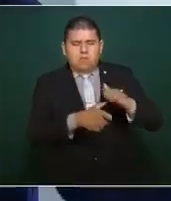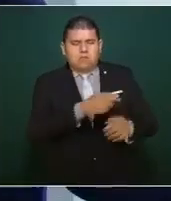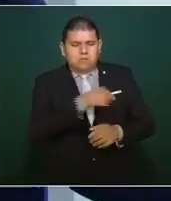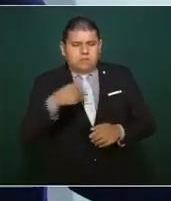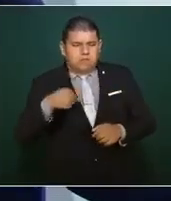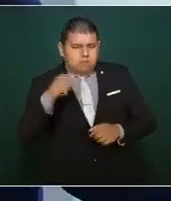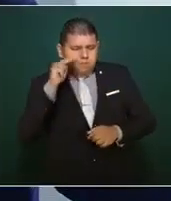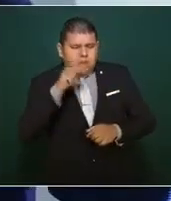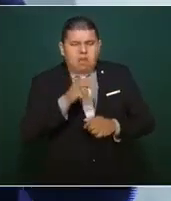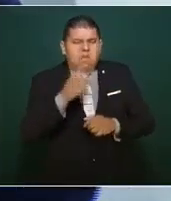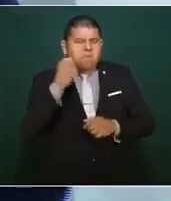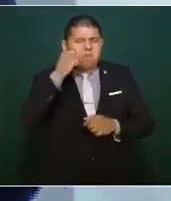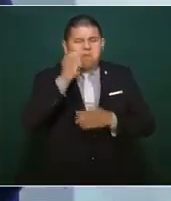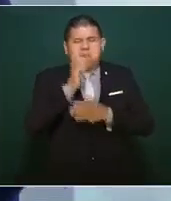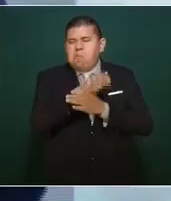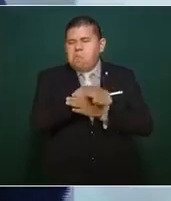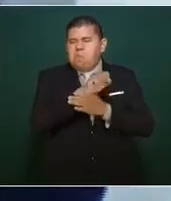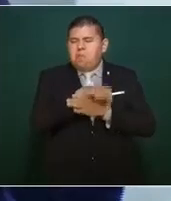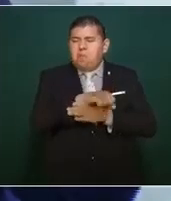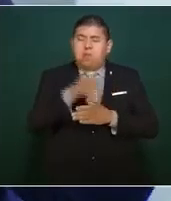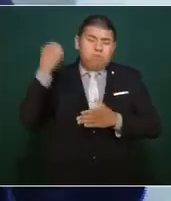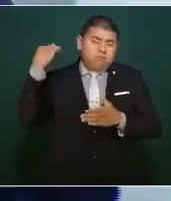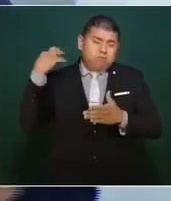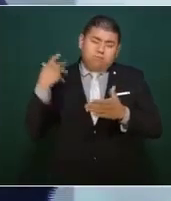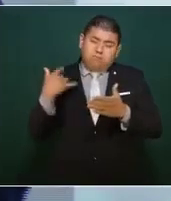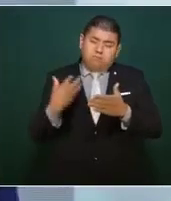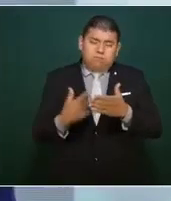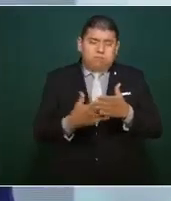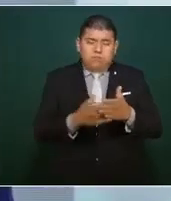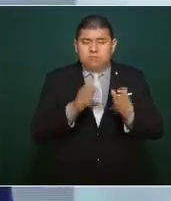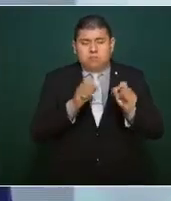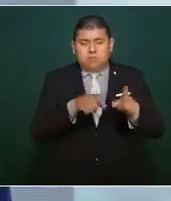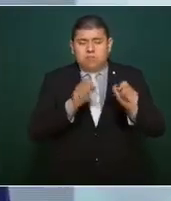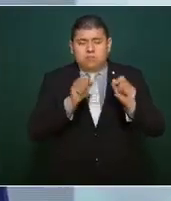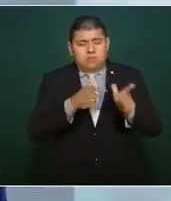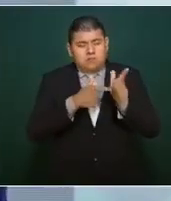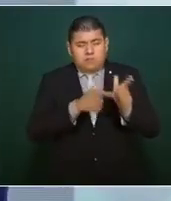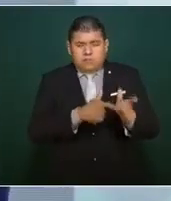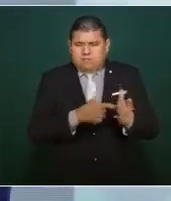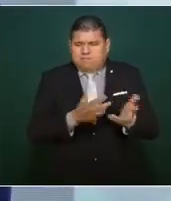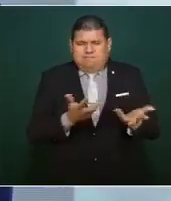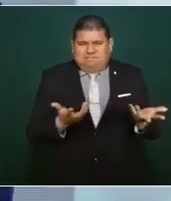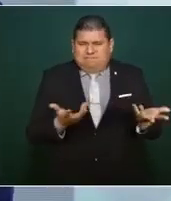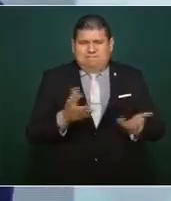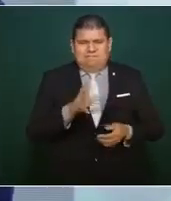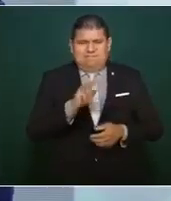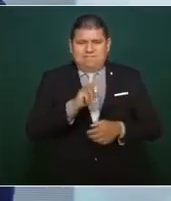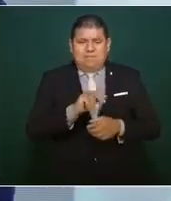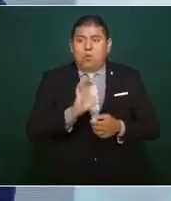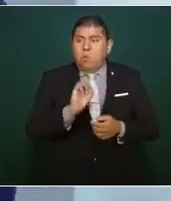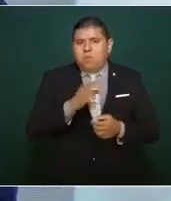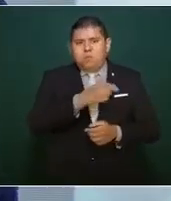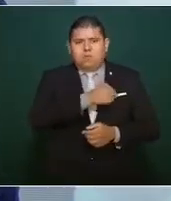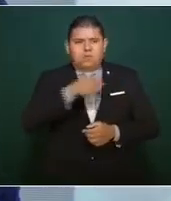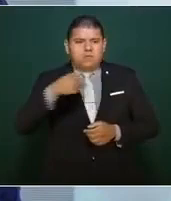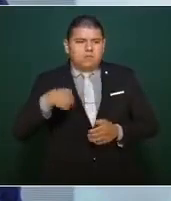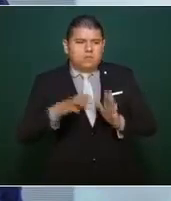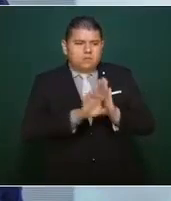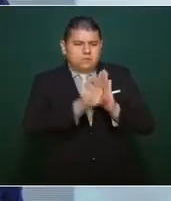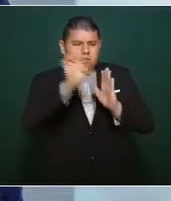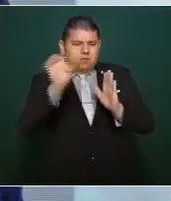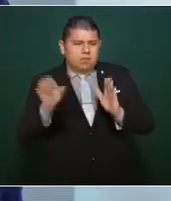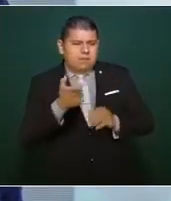durante el periodo neoliberal, que íbamos a darle continuidad al